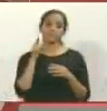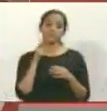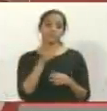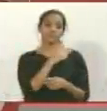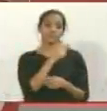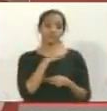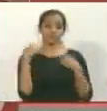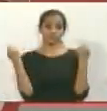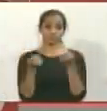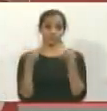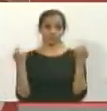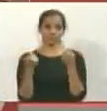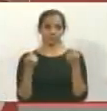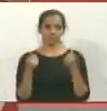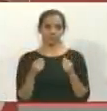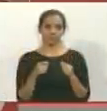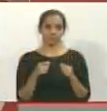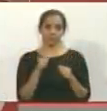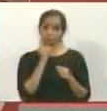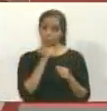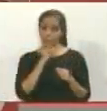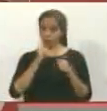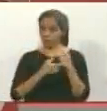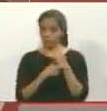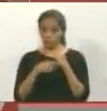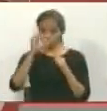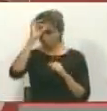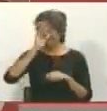prensa ese sobrenombre se lo puso Guaidó, no sé por qué.